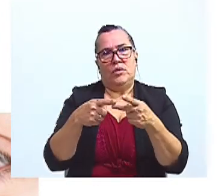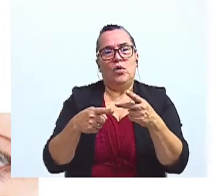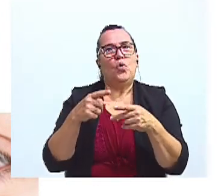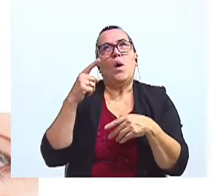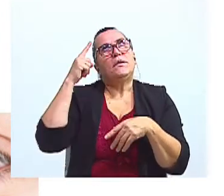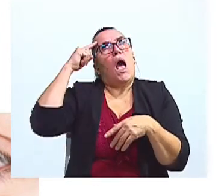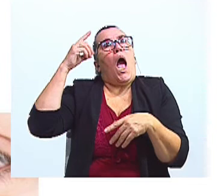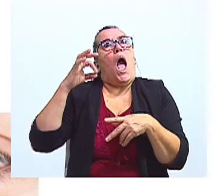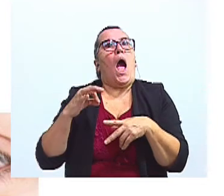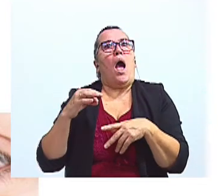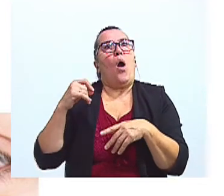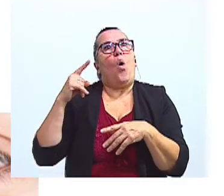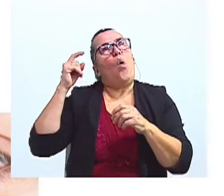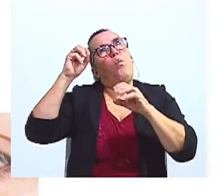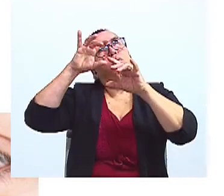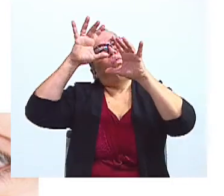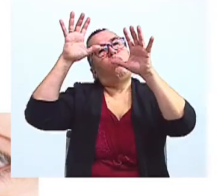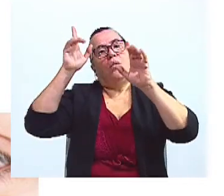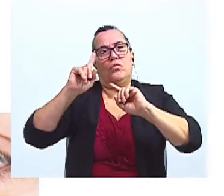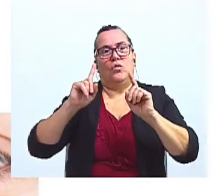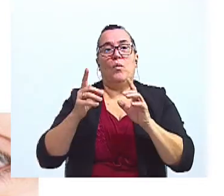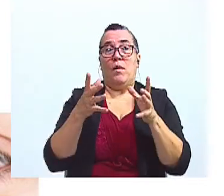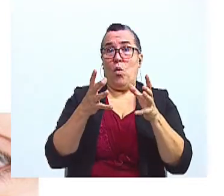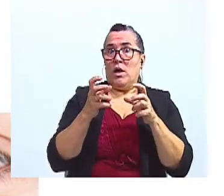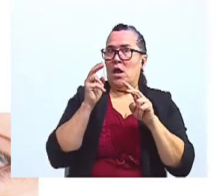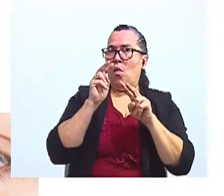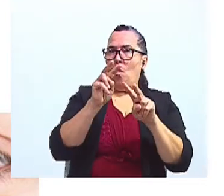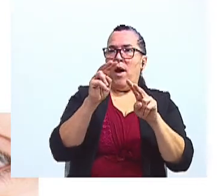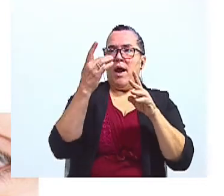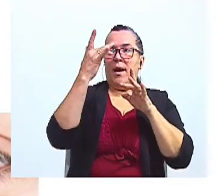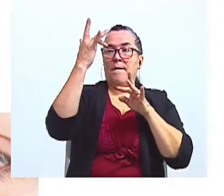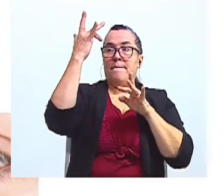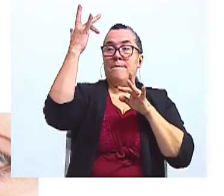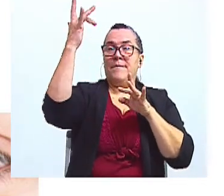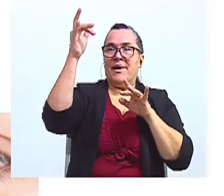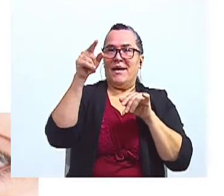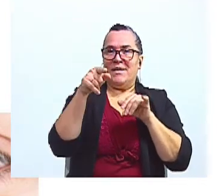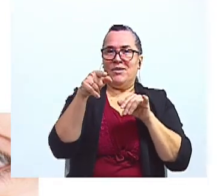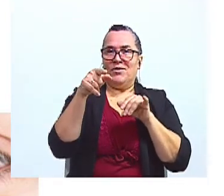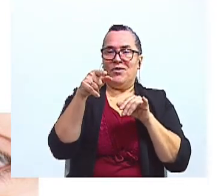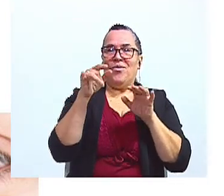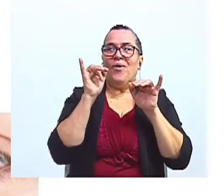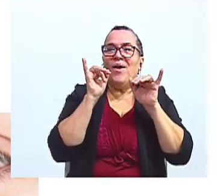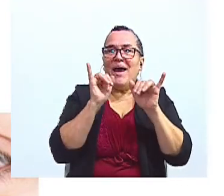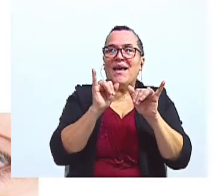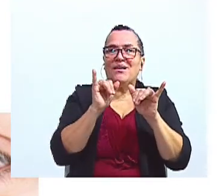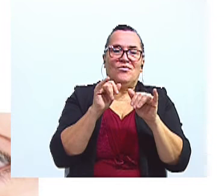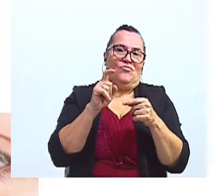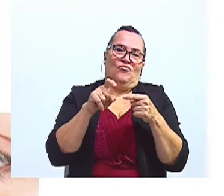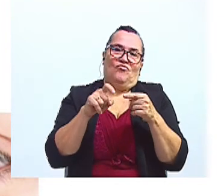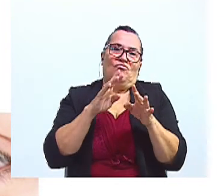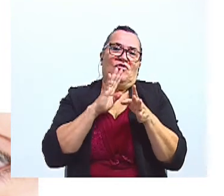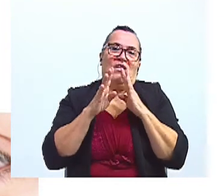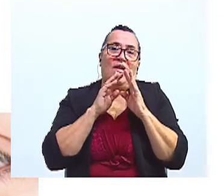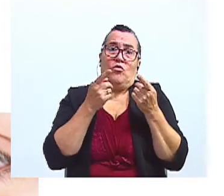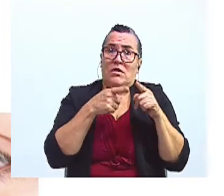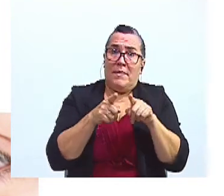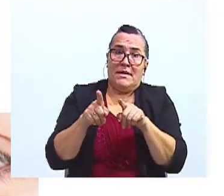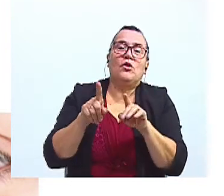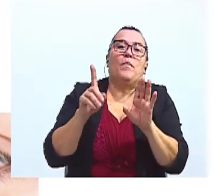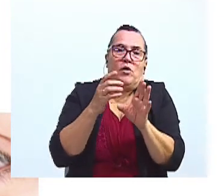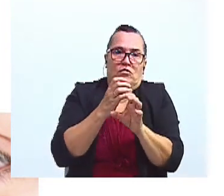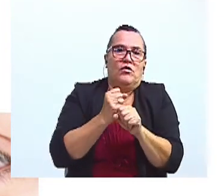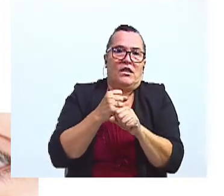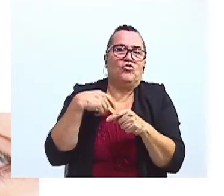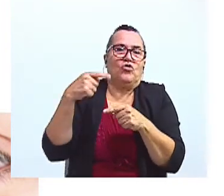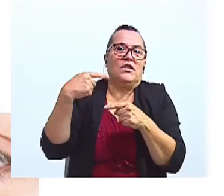suposición. Por ejemplo, quiero ver ese brillo de tus ojos. Ven, es, no necesariamente está pasando, pero es un hecho que